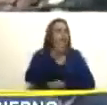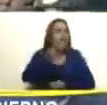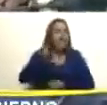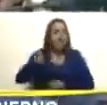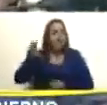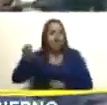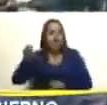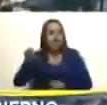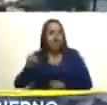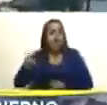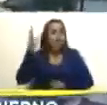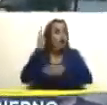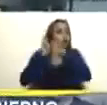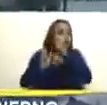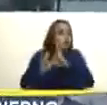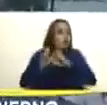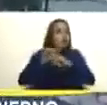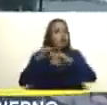que lo escuche el mundo